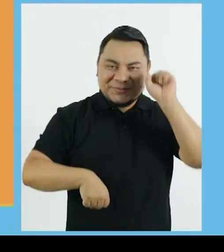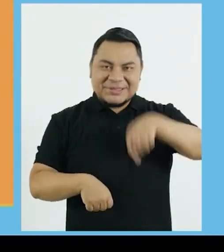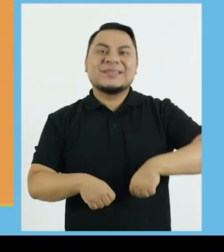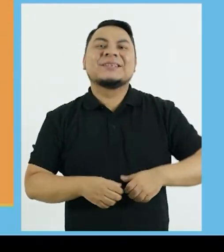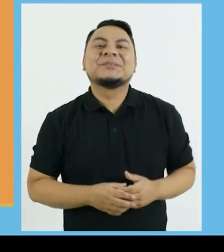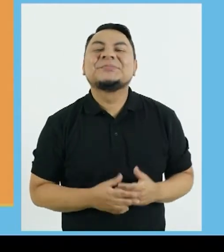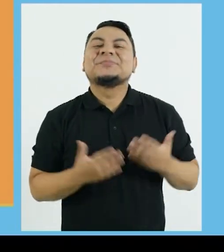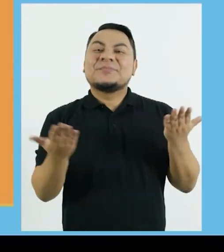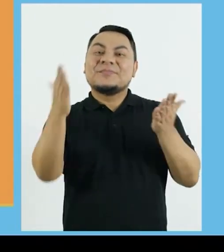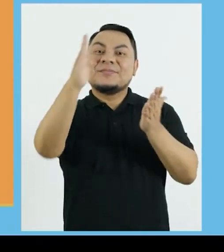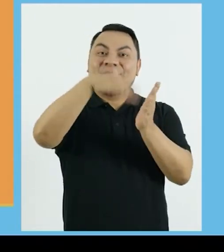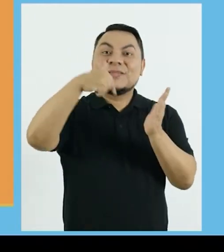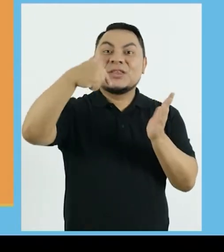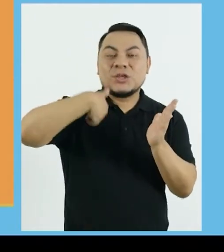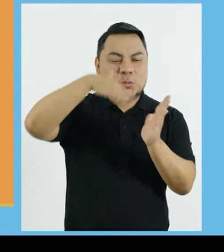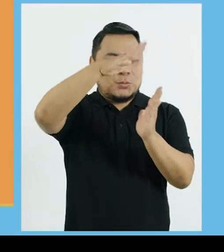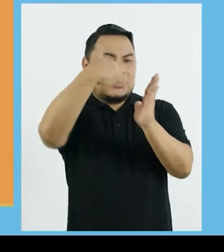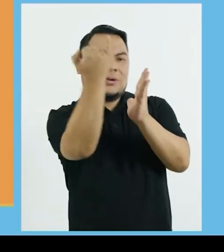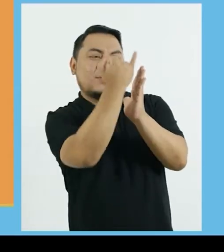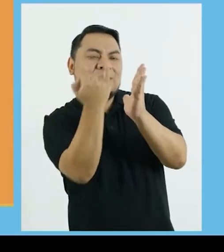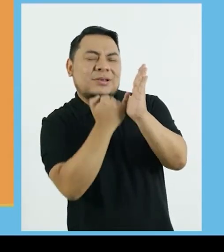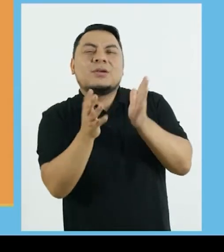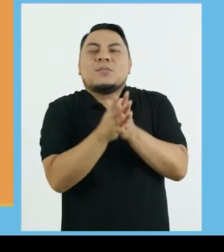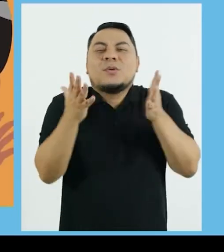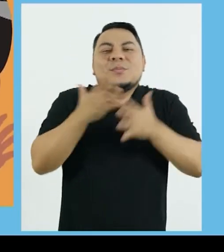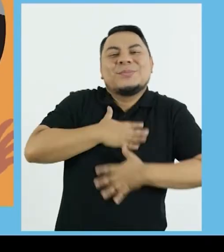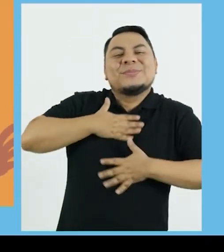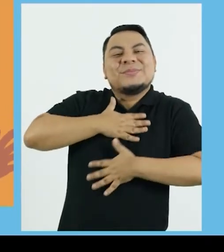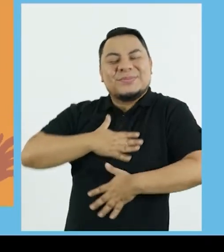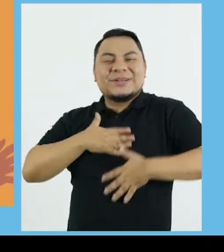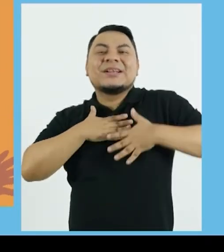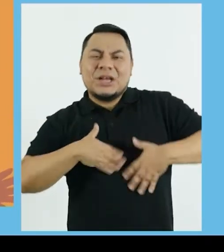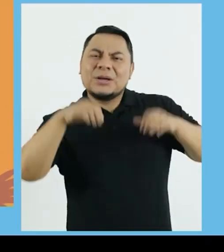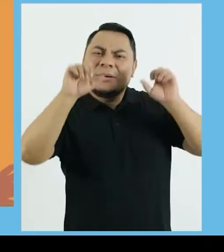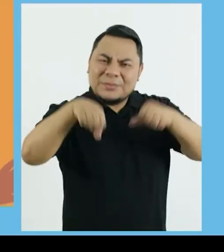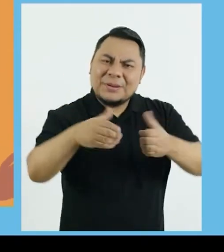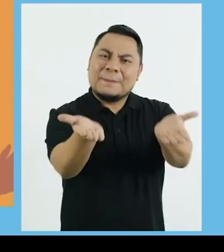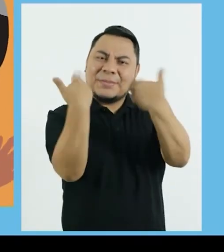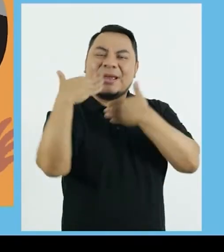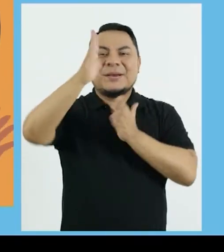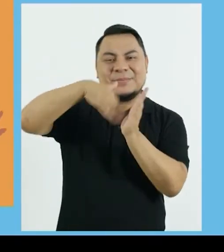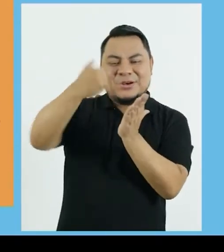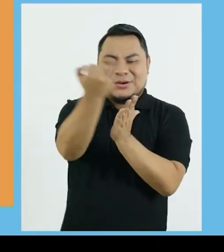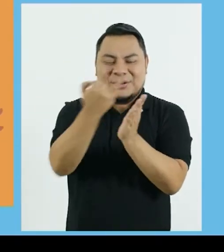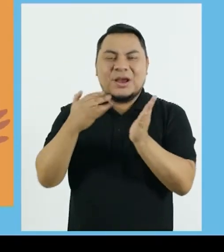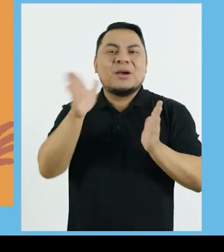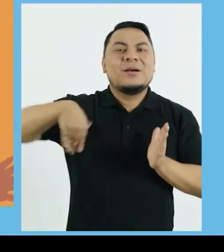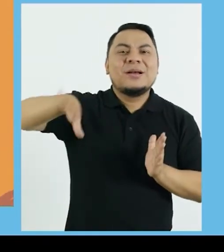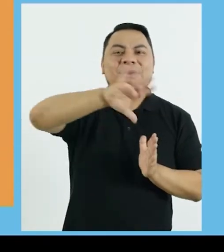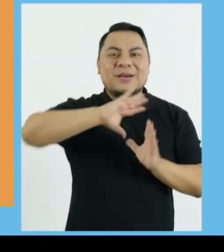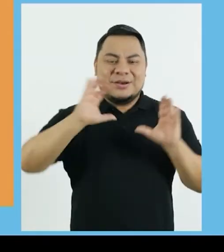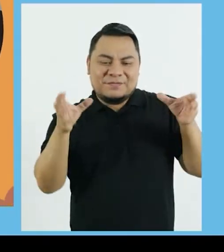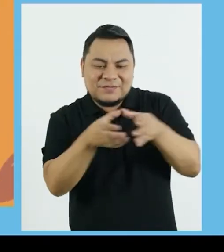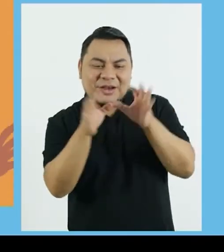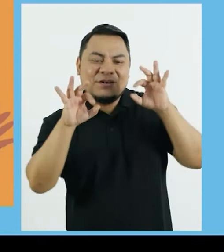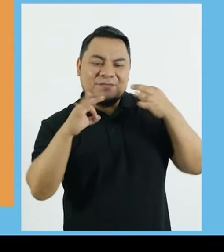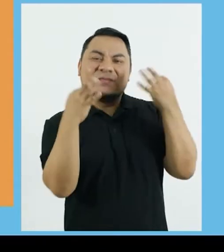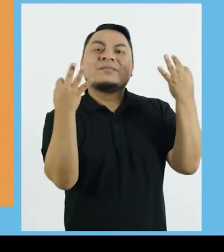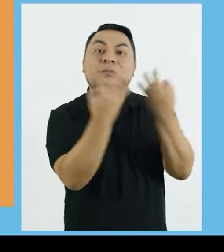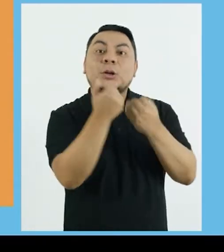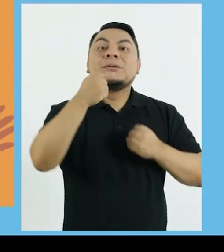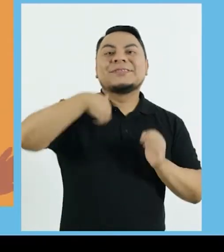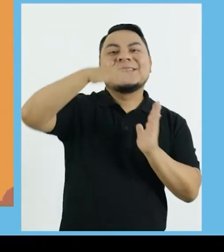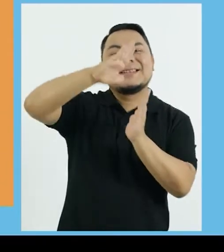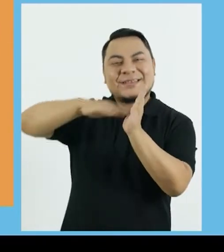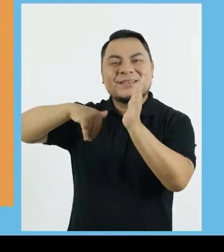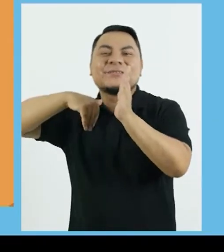color Soy artista Sí señor Es pintar muy divertido Ven Pintemos